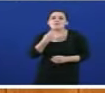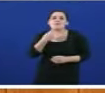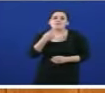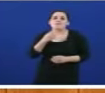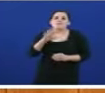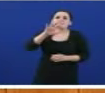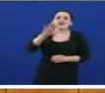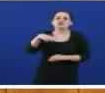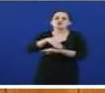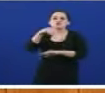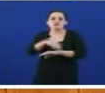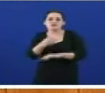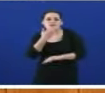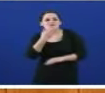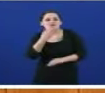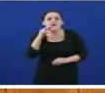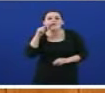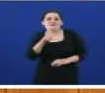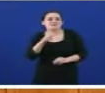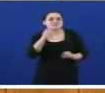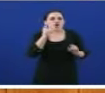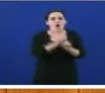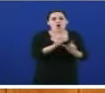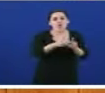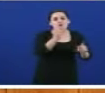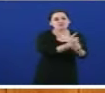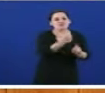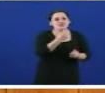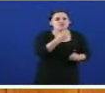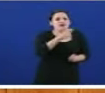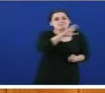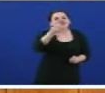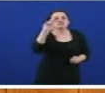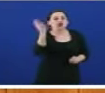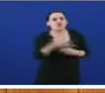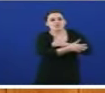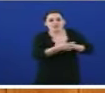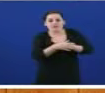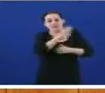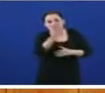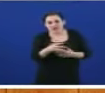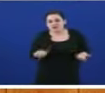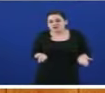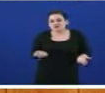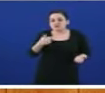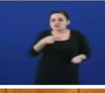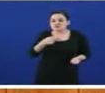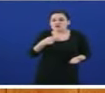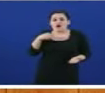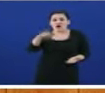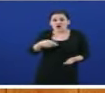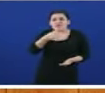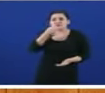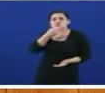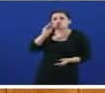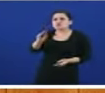parece que está escoitando falar de algún país en vías de desenvolvimento. Eu intentarei ser objetivo, pero francamente eu non recoñecín a Galiza hoxe no